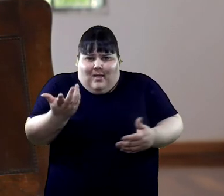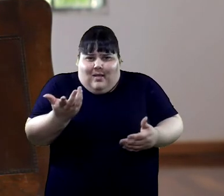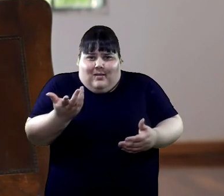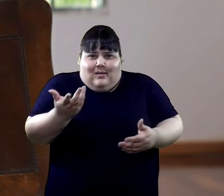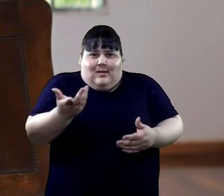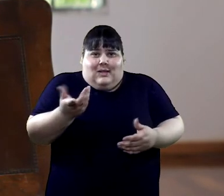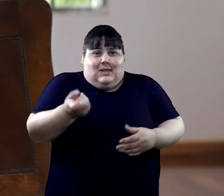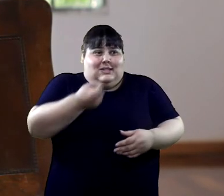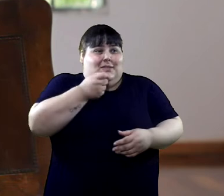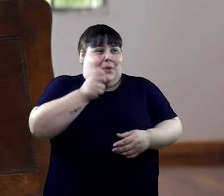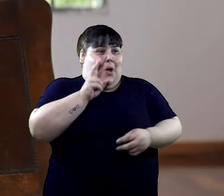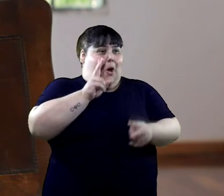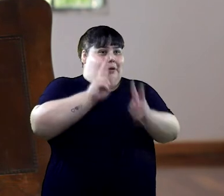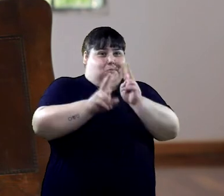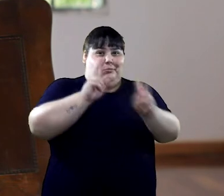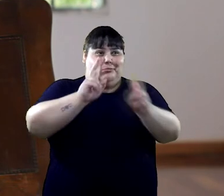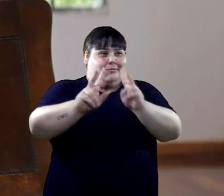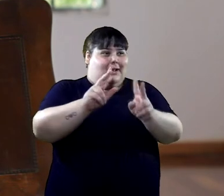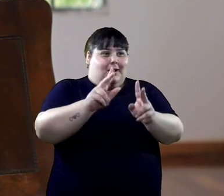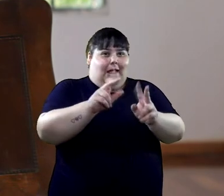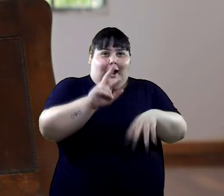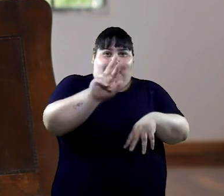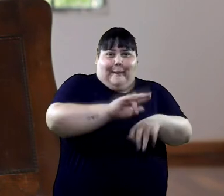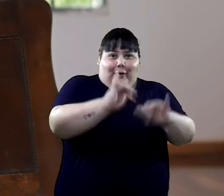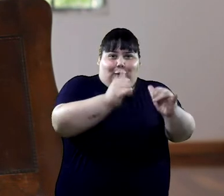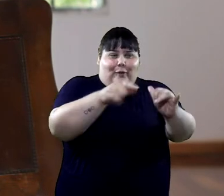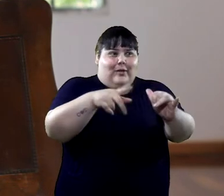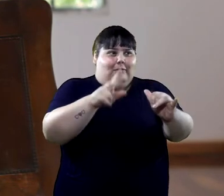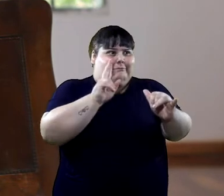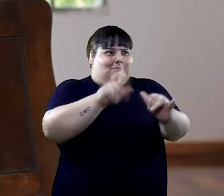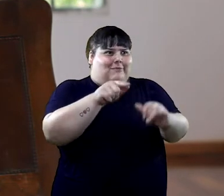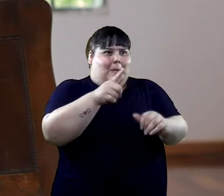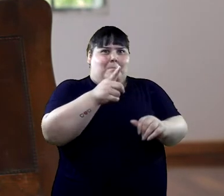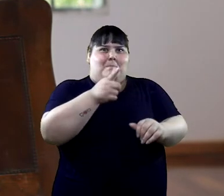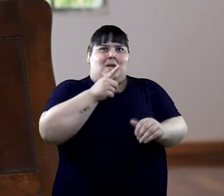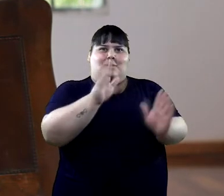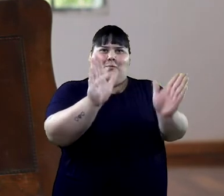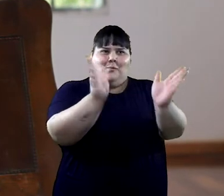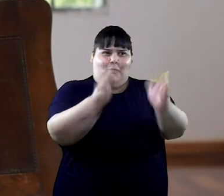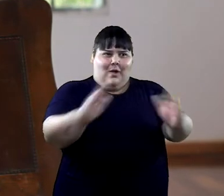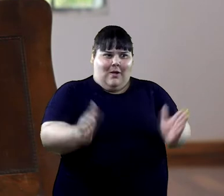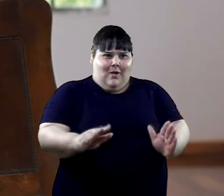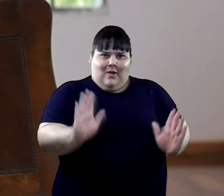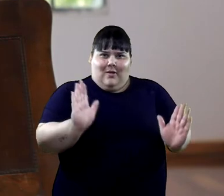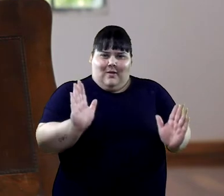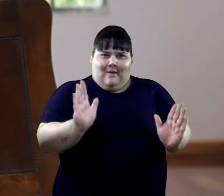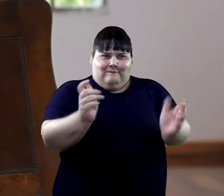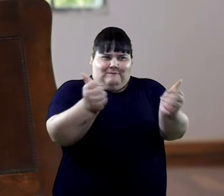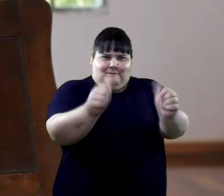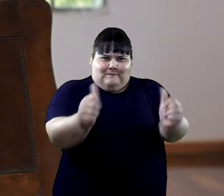y son una erótica caminando las chicas.